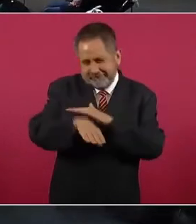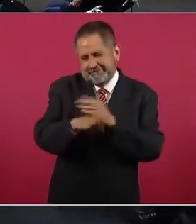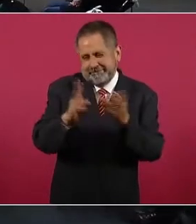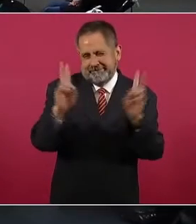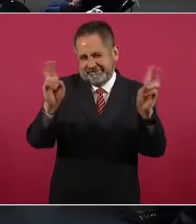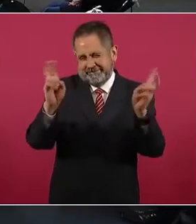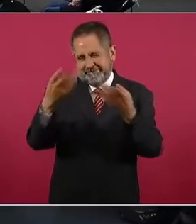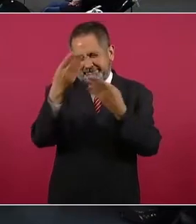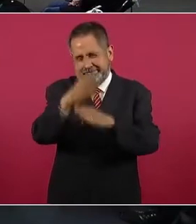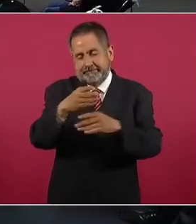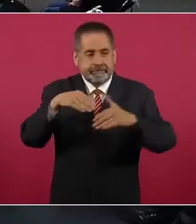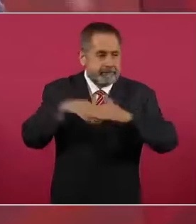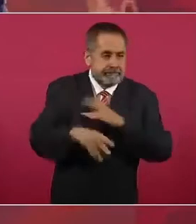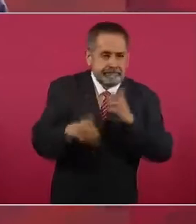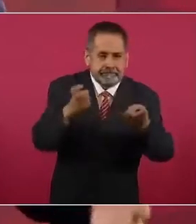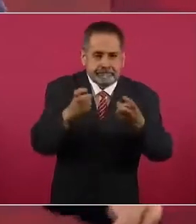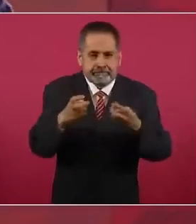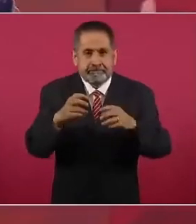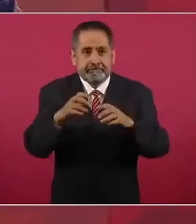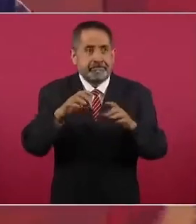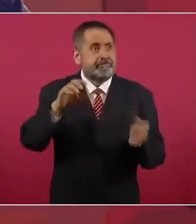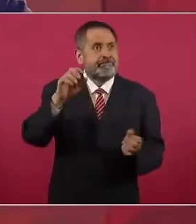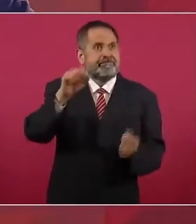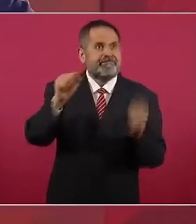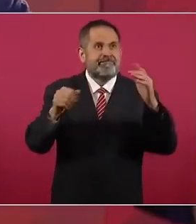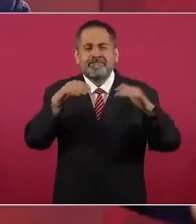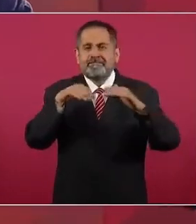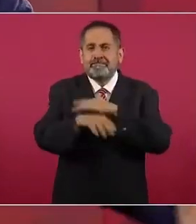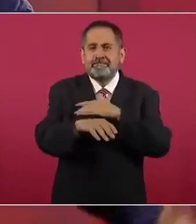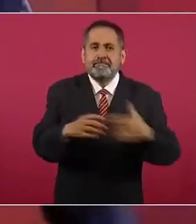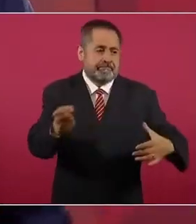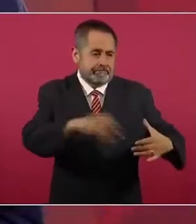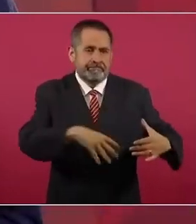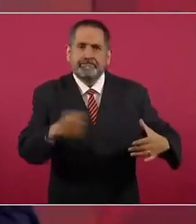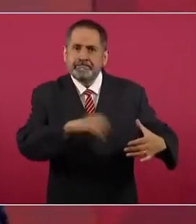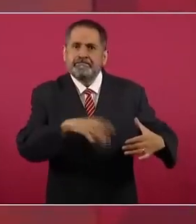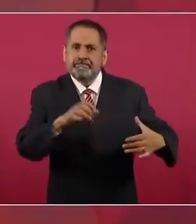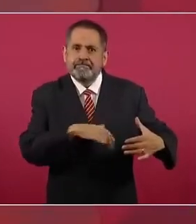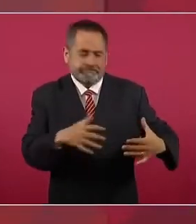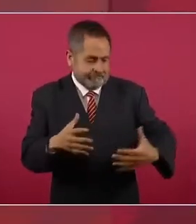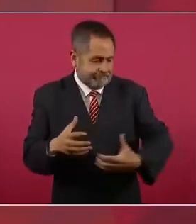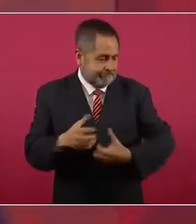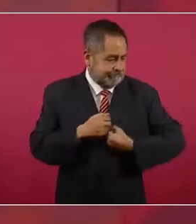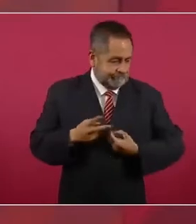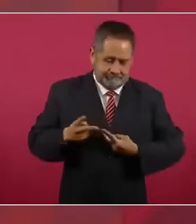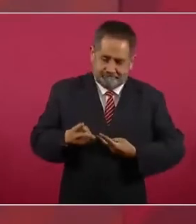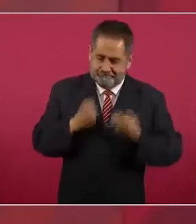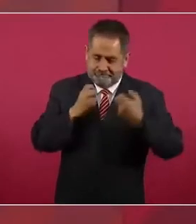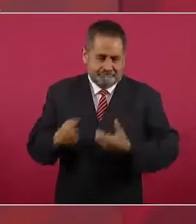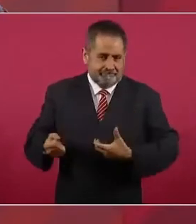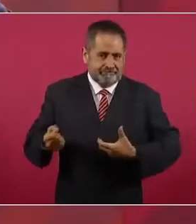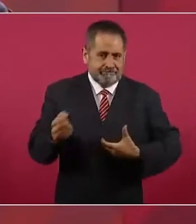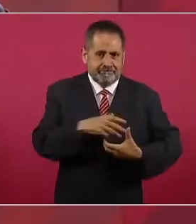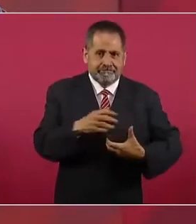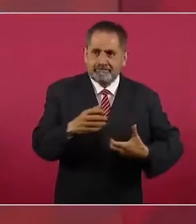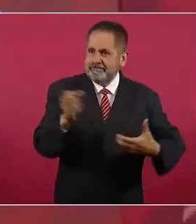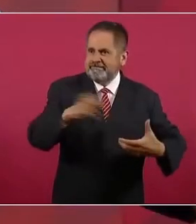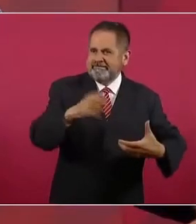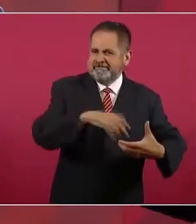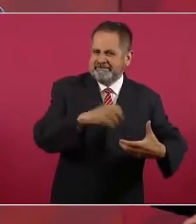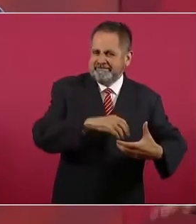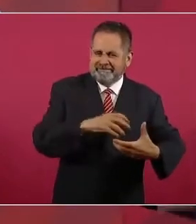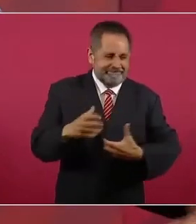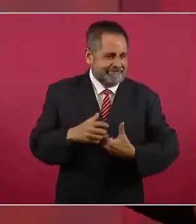bancos, y se mete a la bóveda y lleva un costal y empieza a tirar dinero